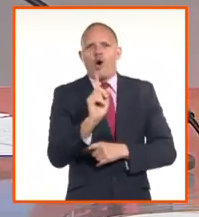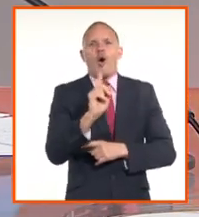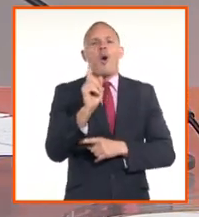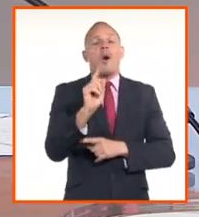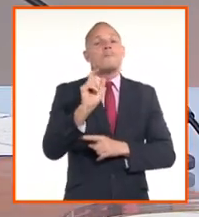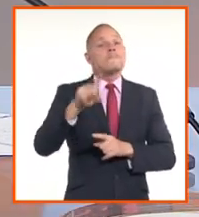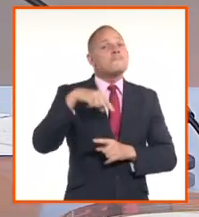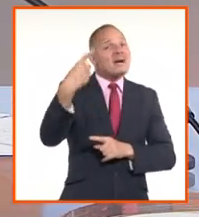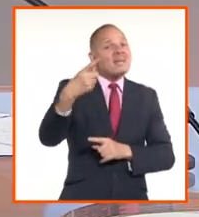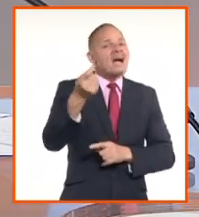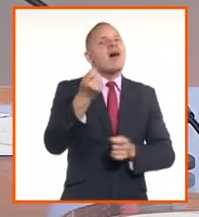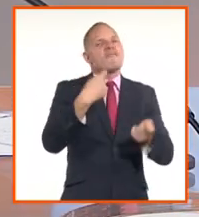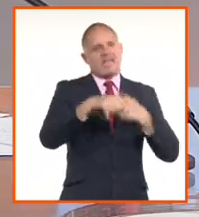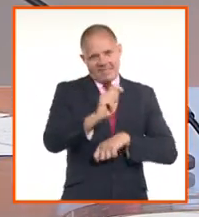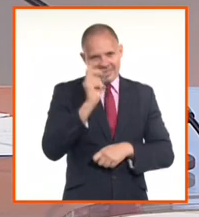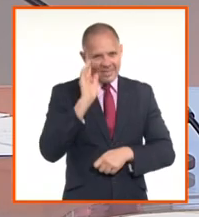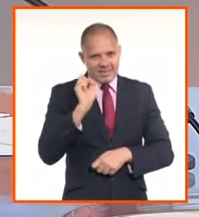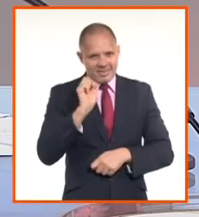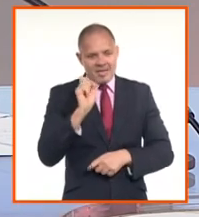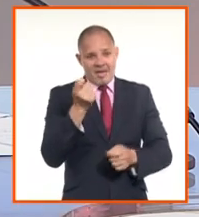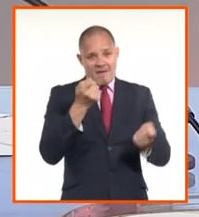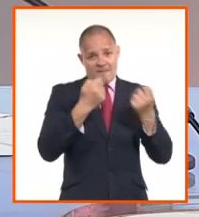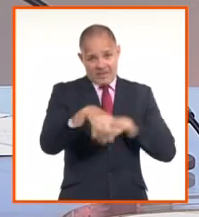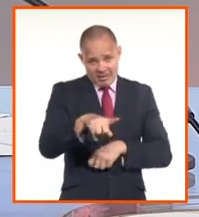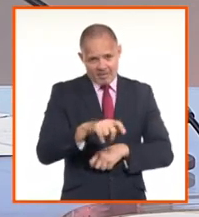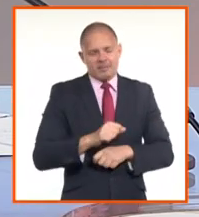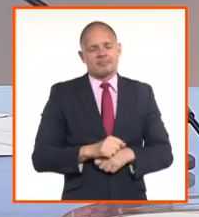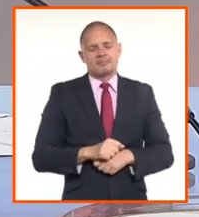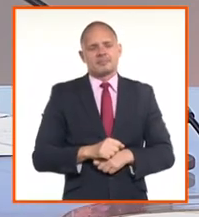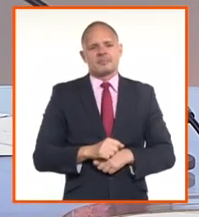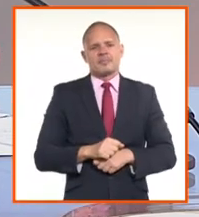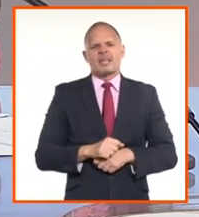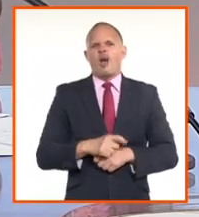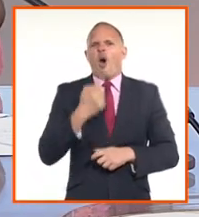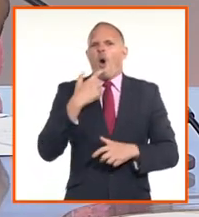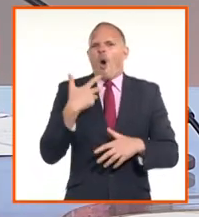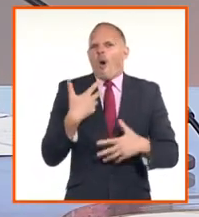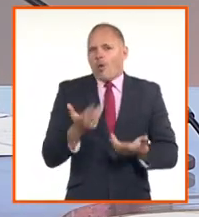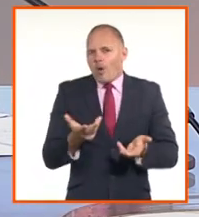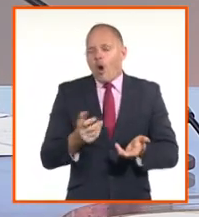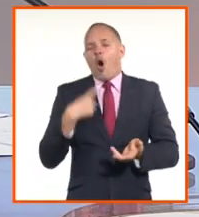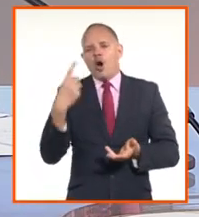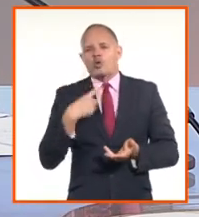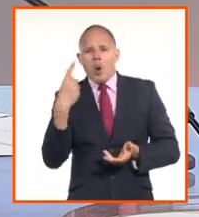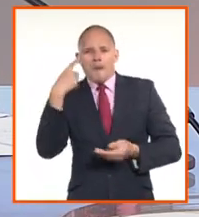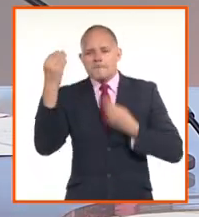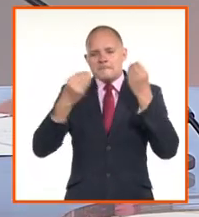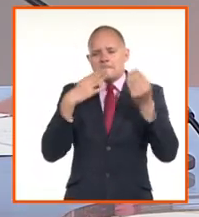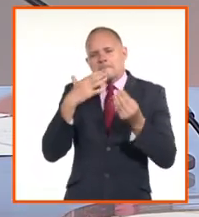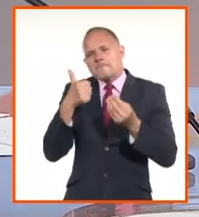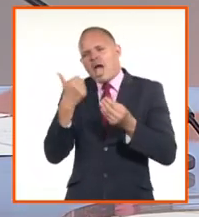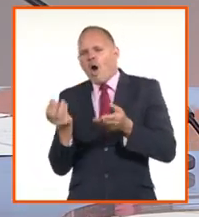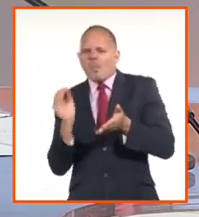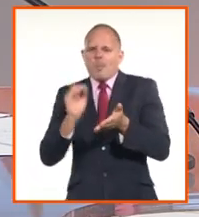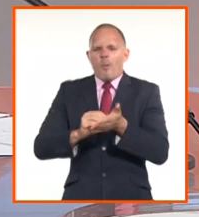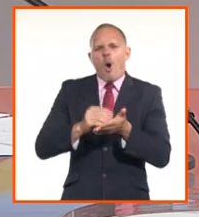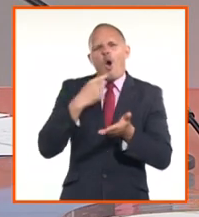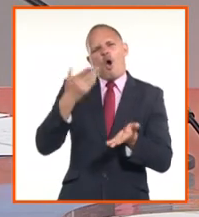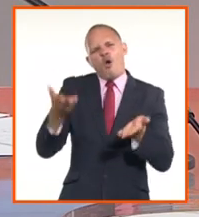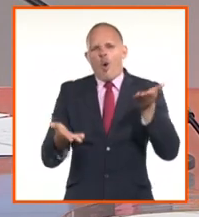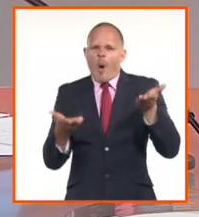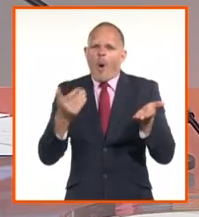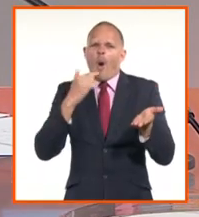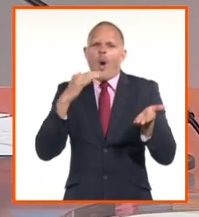interesados y tengan más incentivos para vender esa divisa y que el sistema bancario pueda adquirir esa divisa. Por